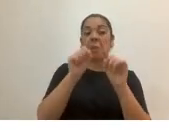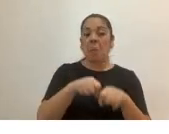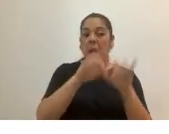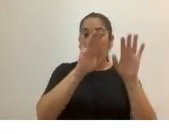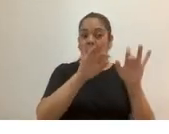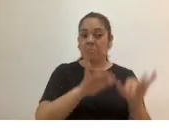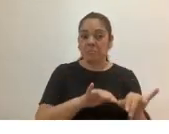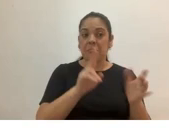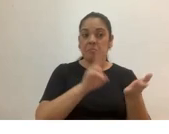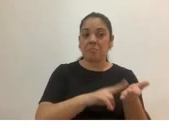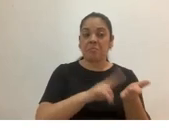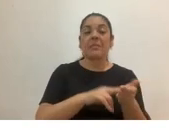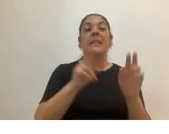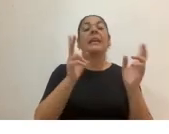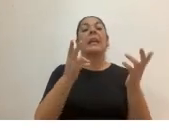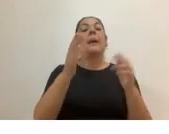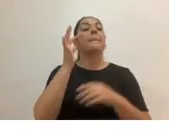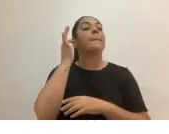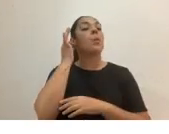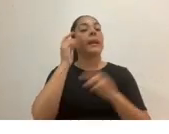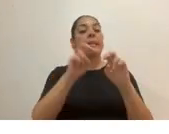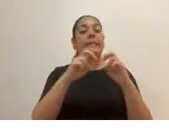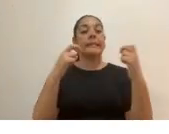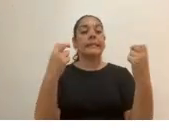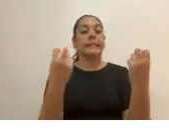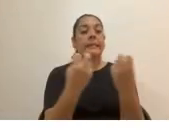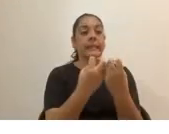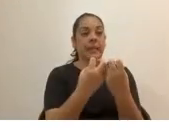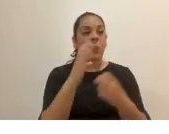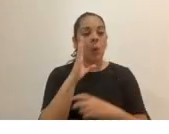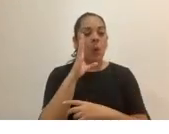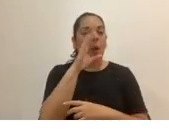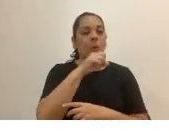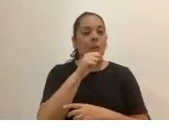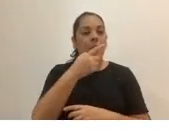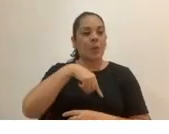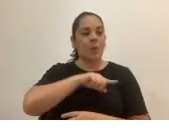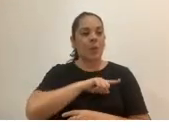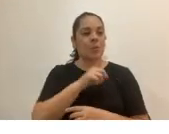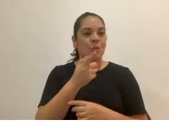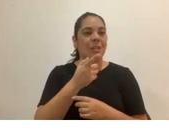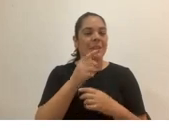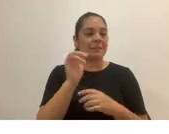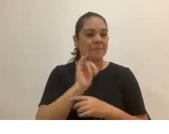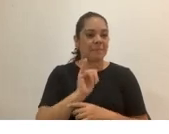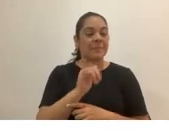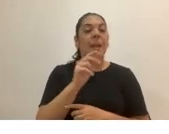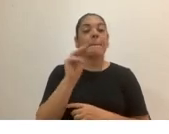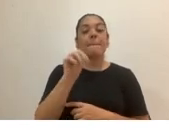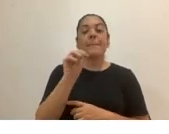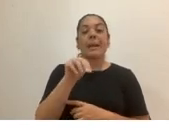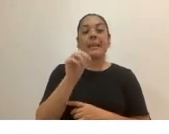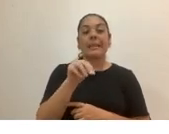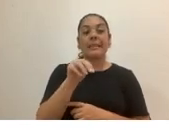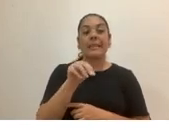llama mujeres en círculo encontrándonos con nosotras mismas y va a tener lugar el martes a las seis de la